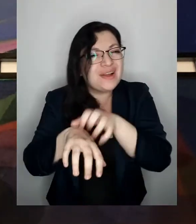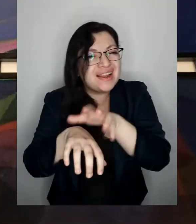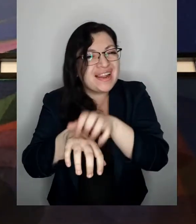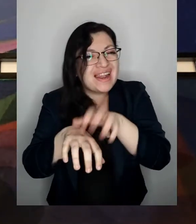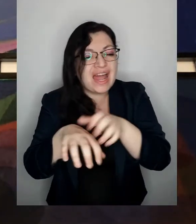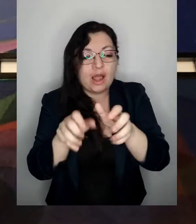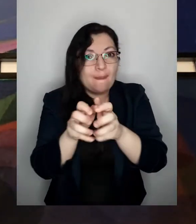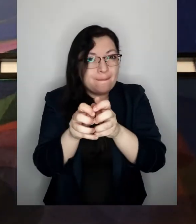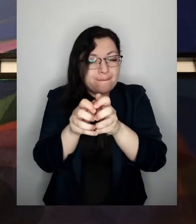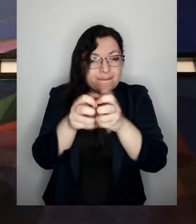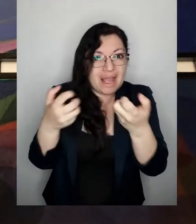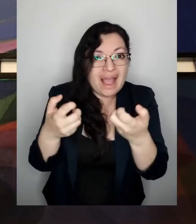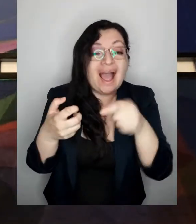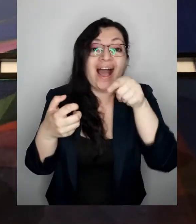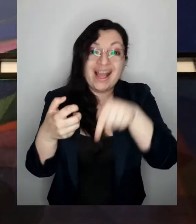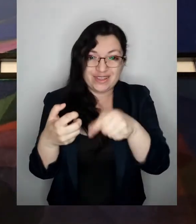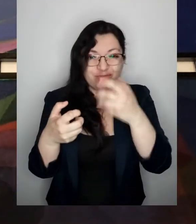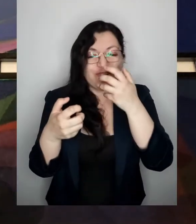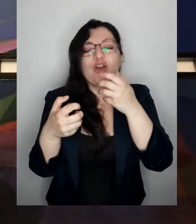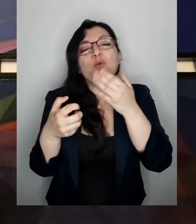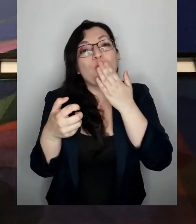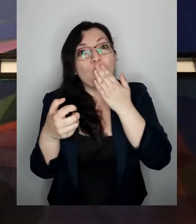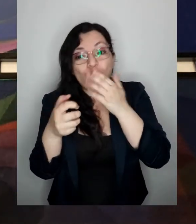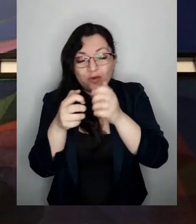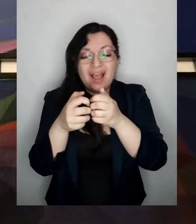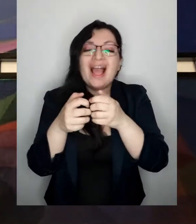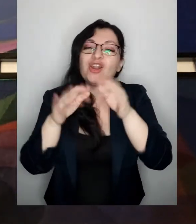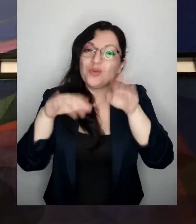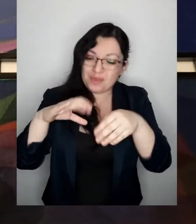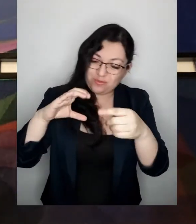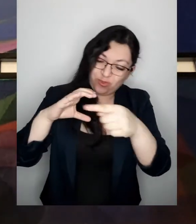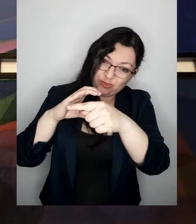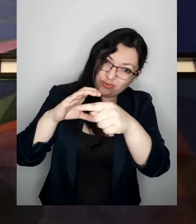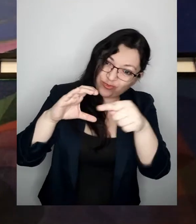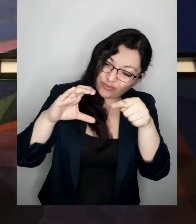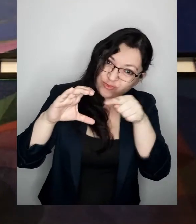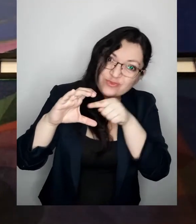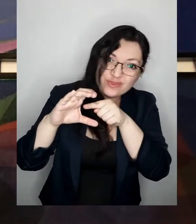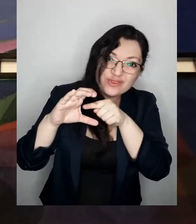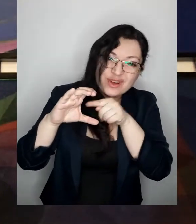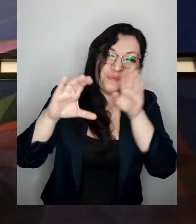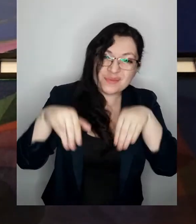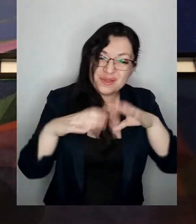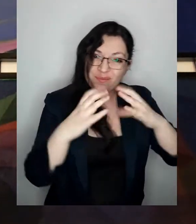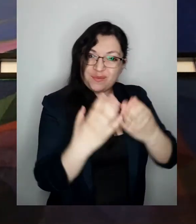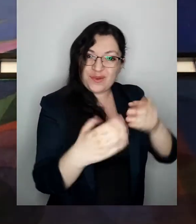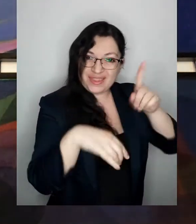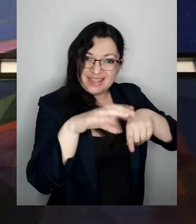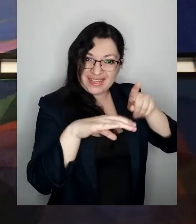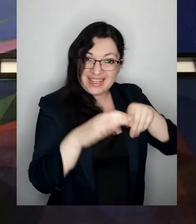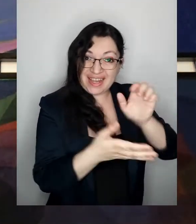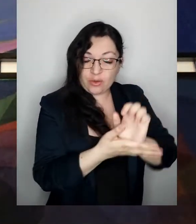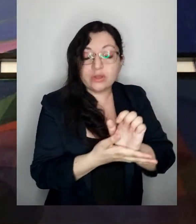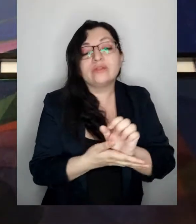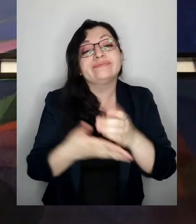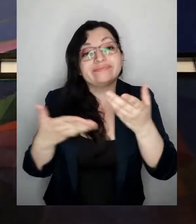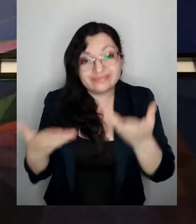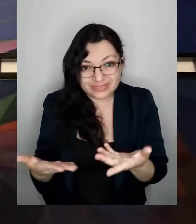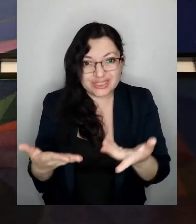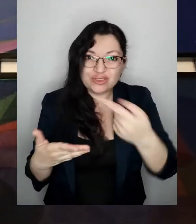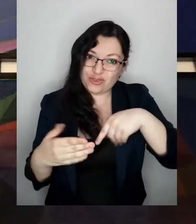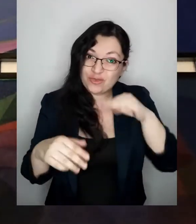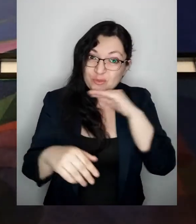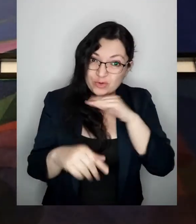naranja para poder sacar su exquisito jugo justo en esa línea es donde está el ecuador de la tierra así que vamos a usar el elástico